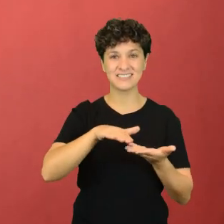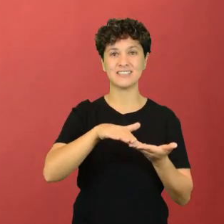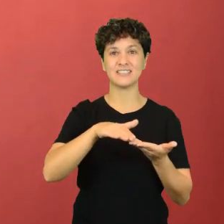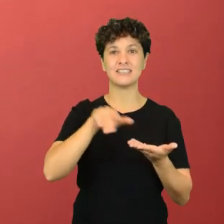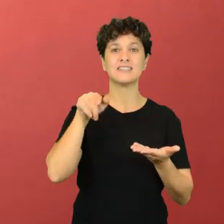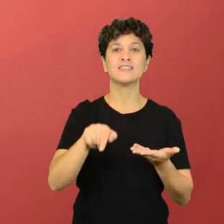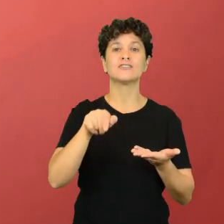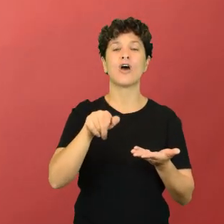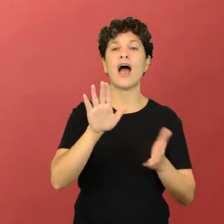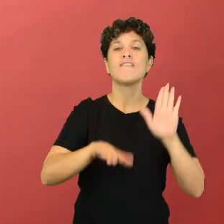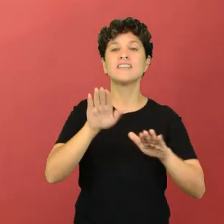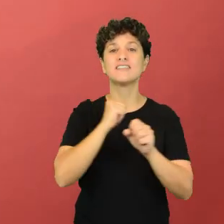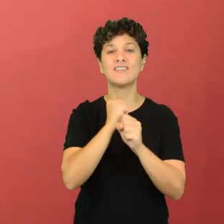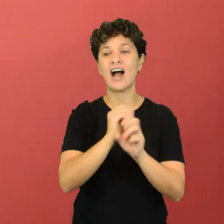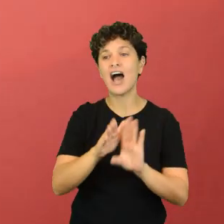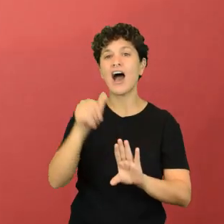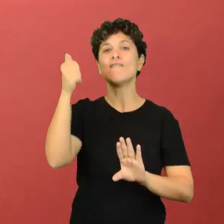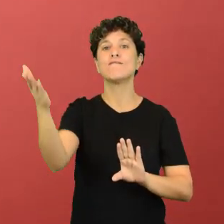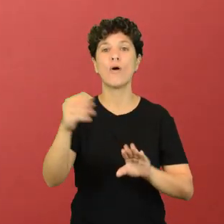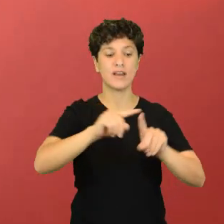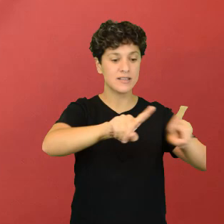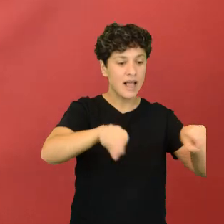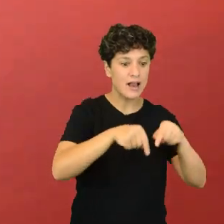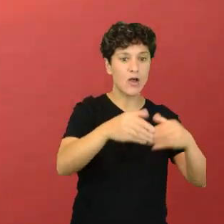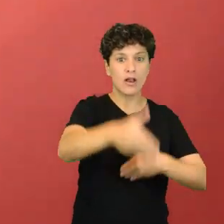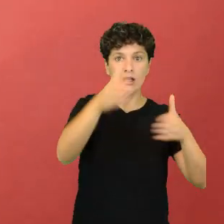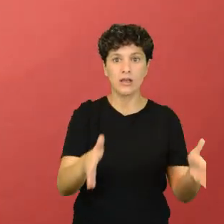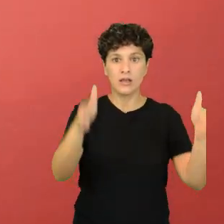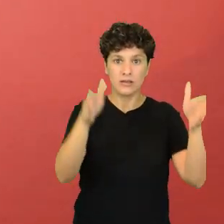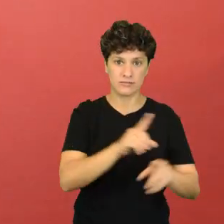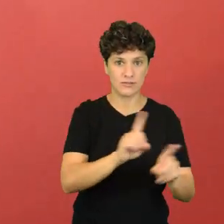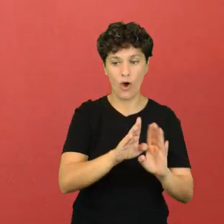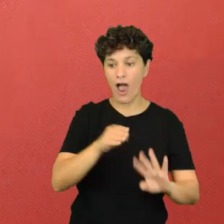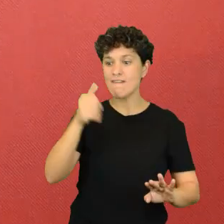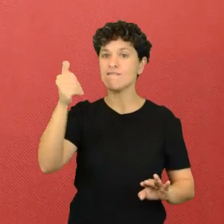hecho tratamos de salir del salón, de aula, de cuatro paredes,